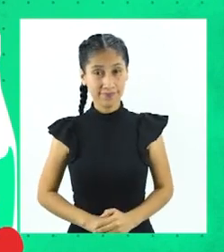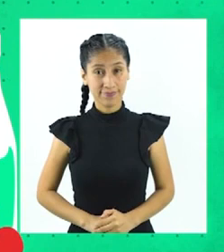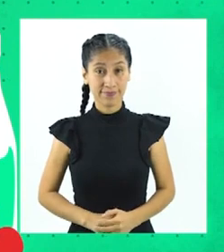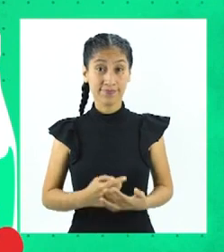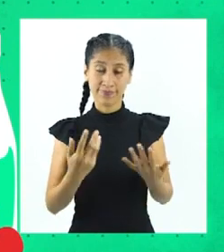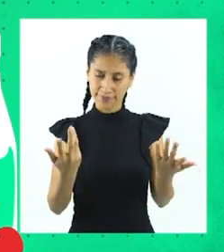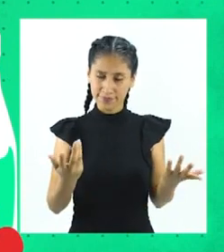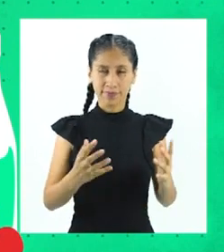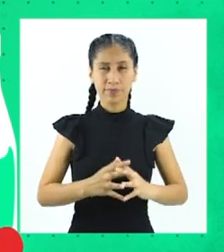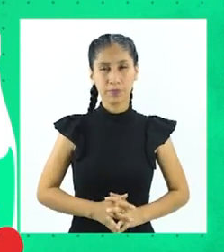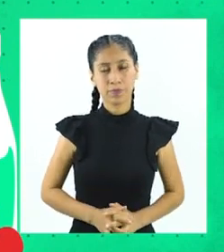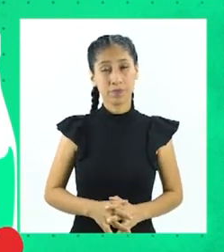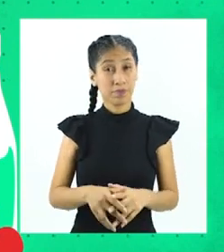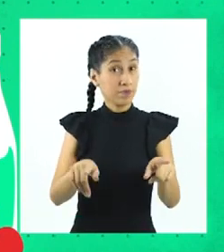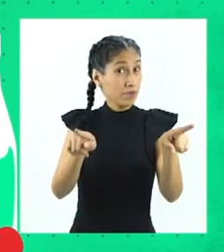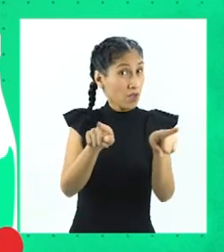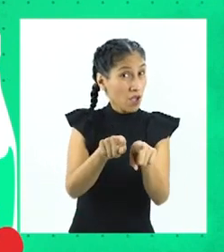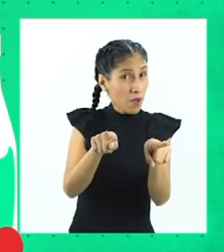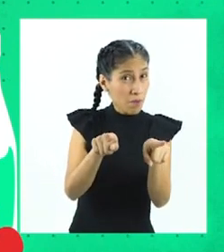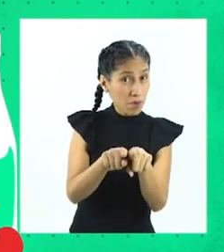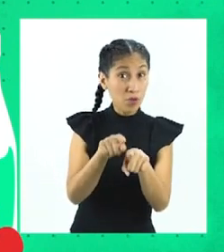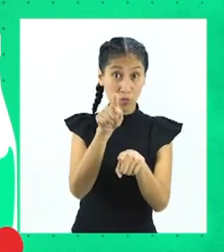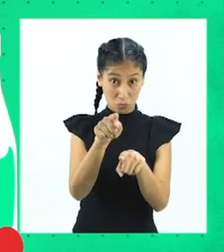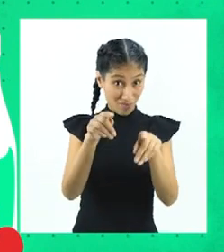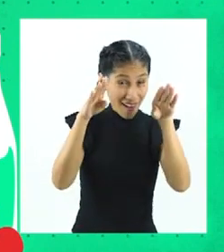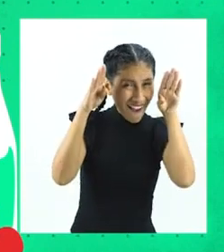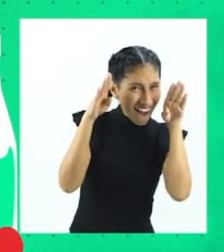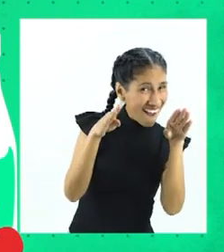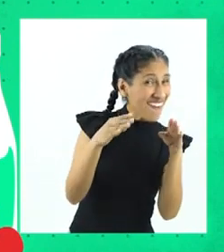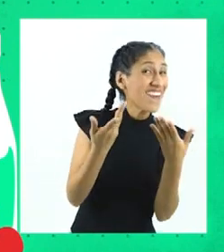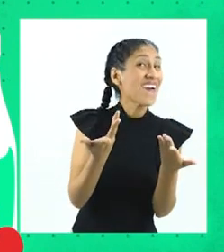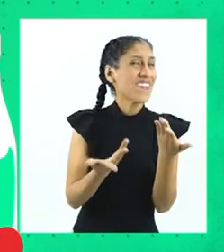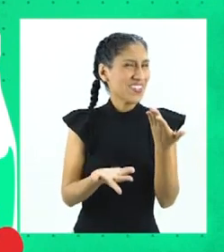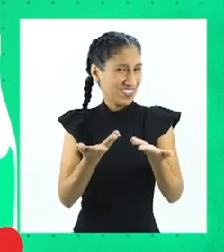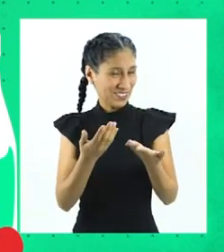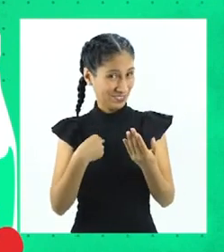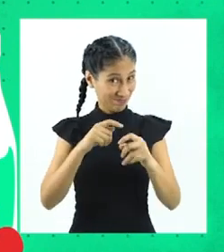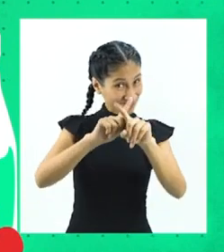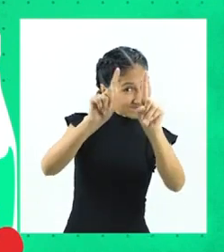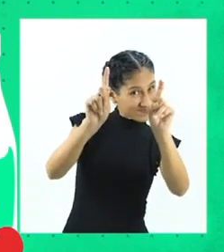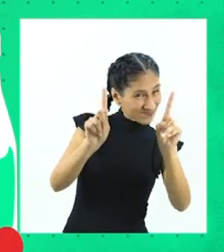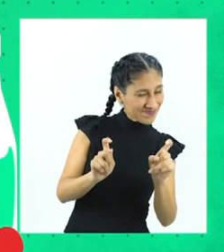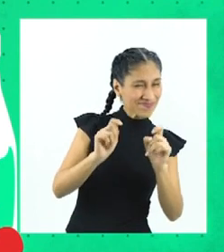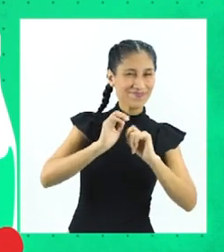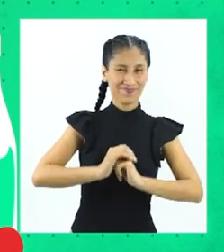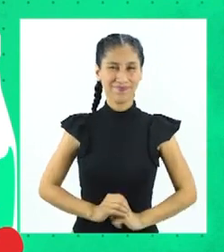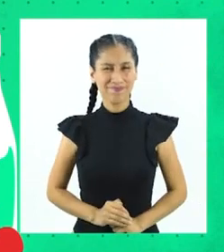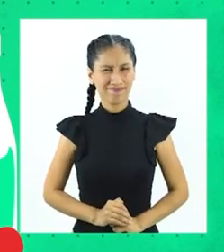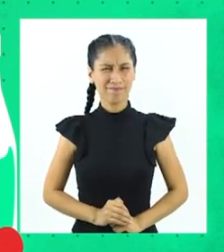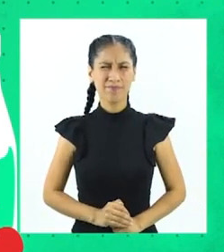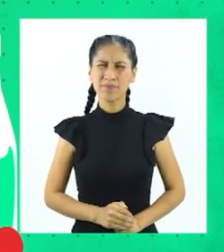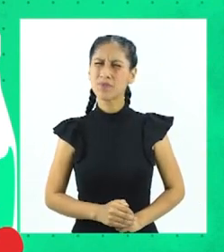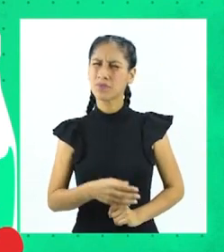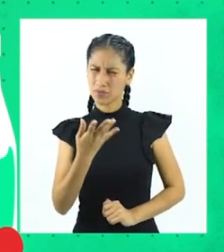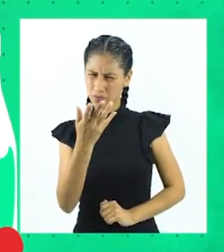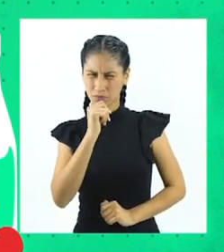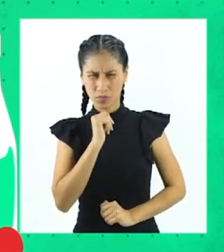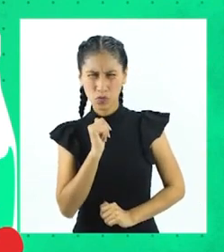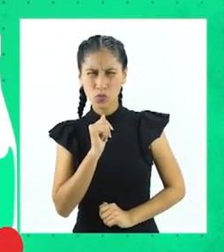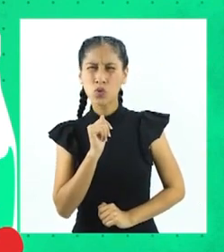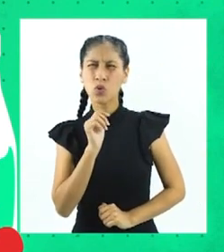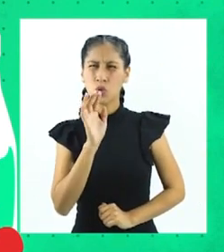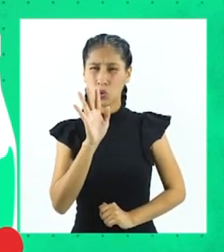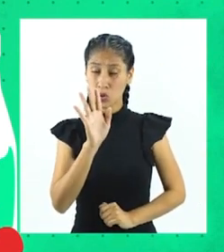complejas a simples. Y para saber si están atentos, aquí les suelto una pregunta. ¿Cómo